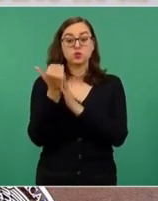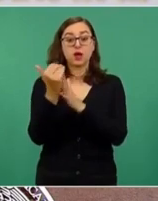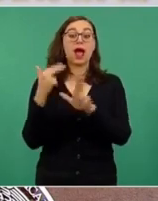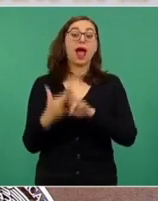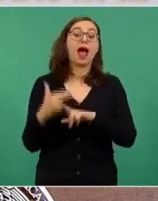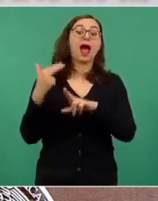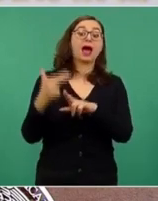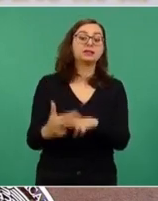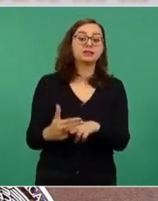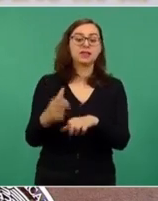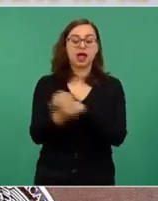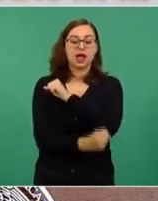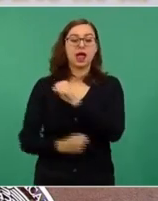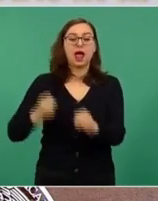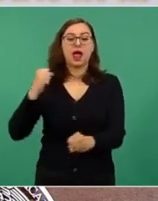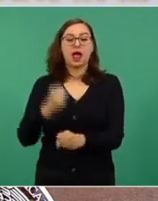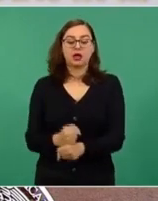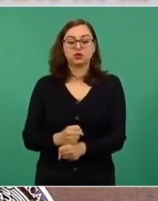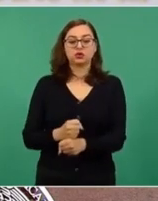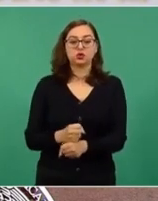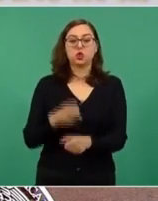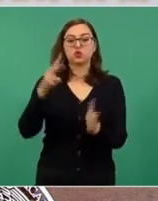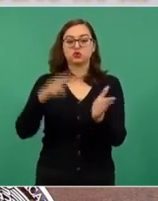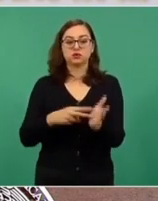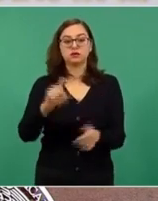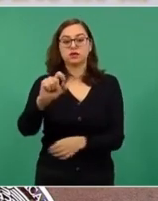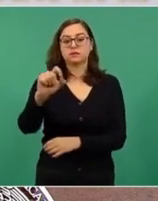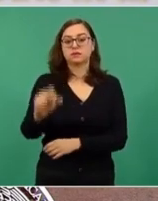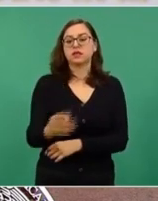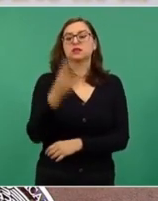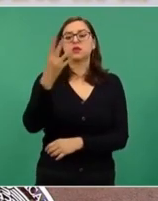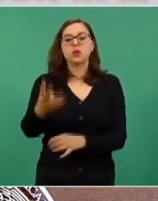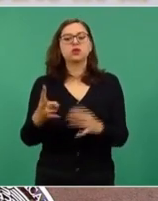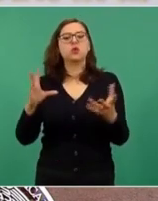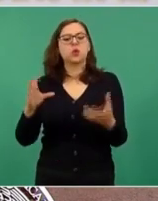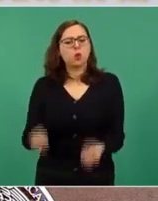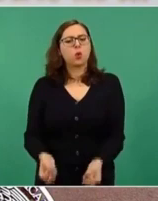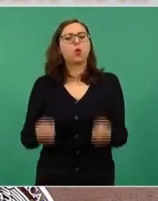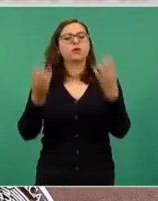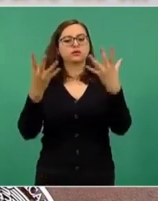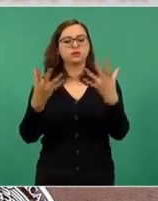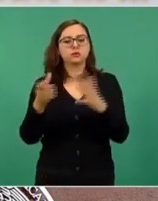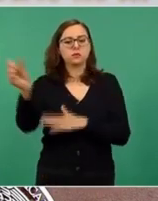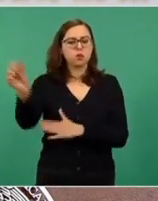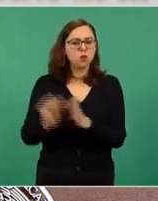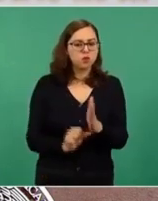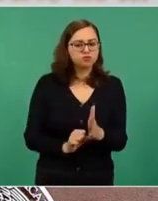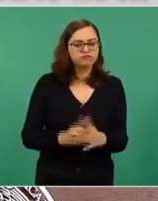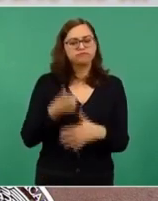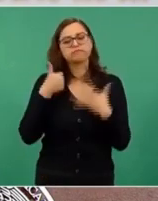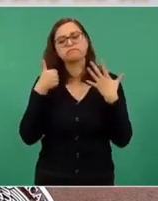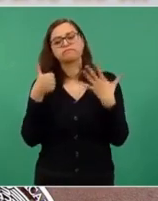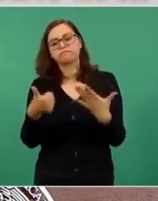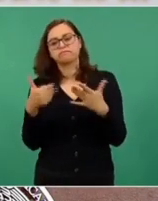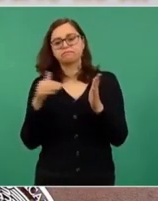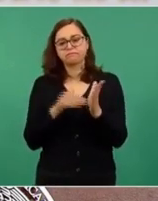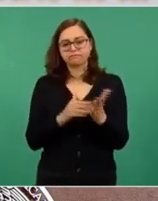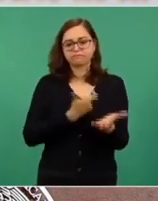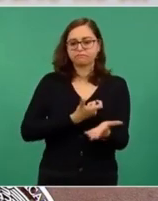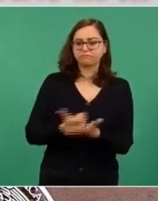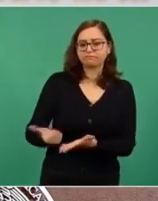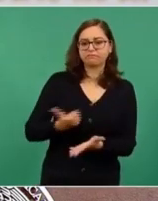es que los adultos mayores lleguen a cobrar aproximadamente seis mil pesos. Adelante.